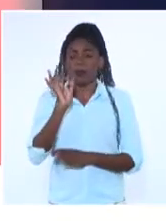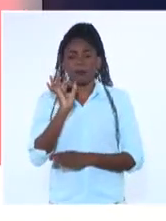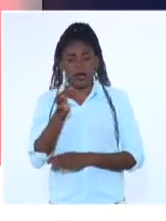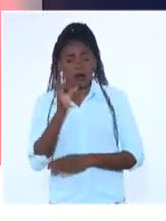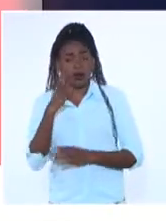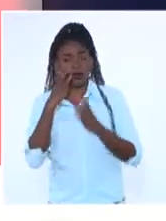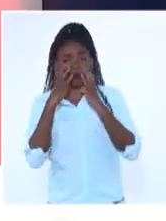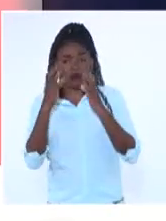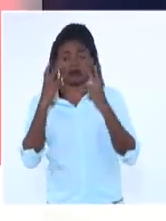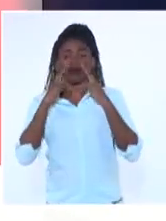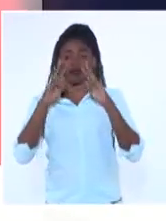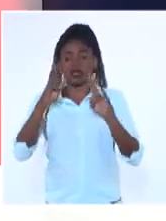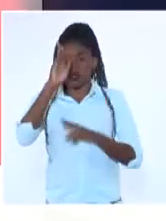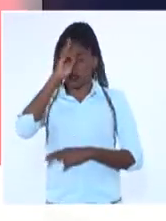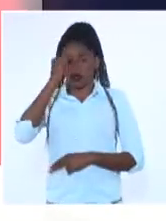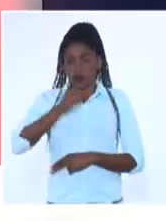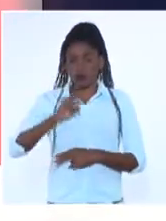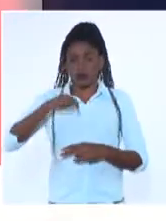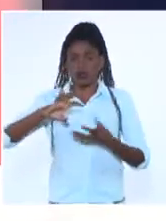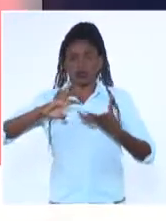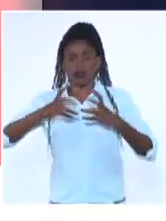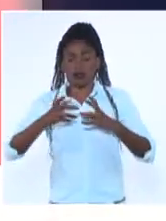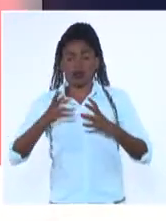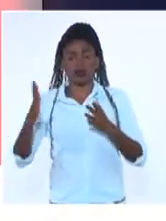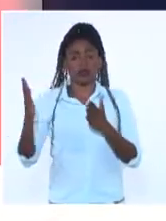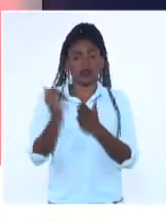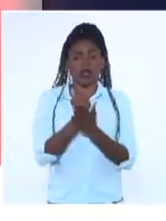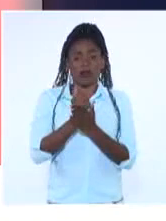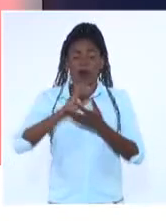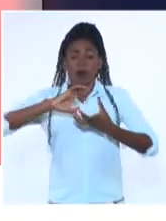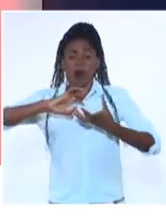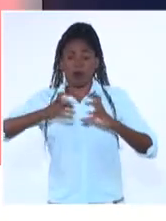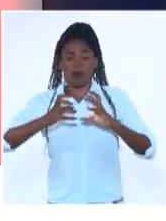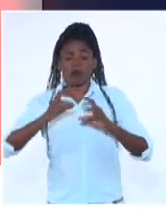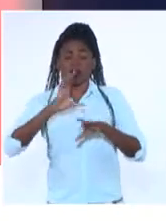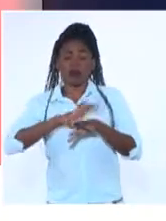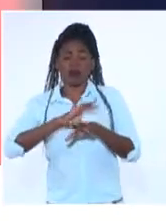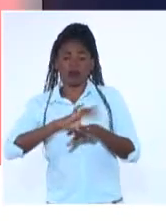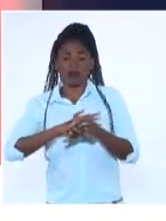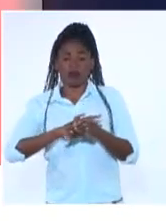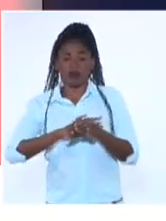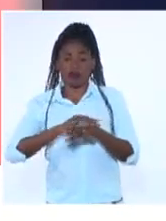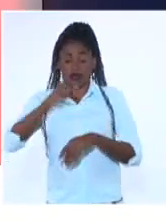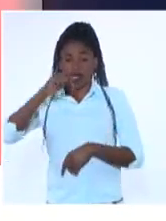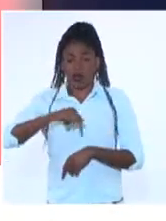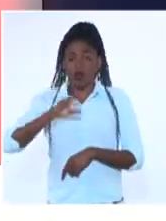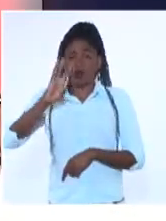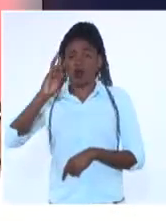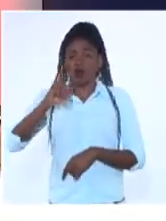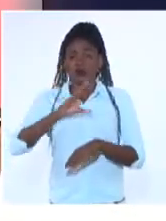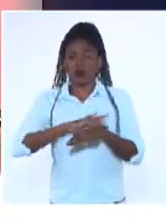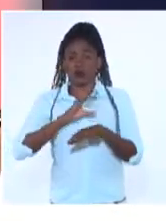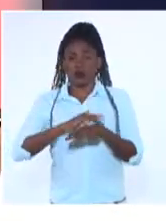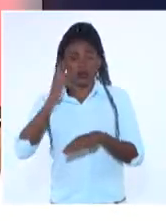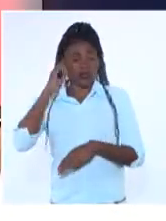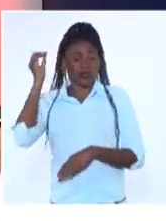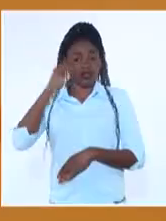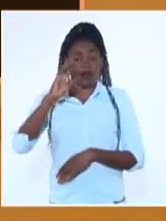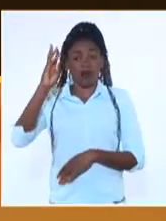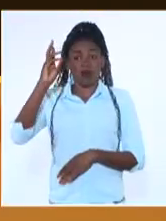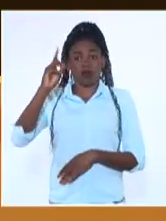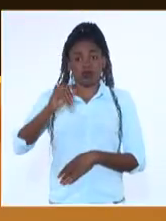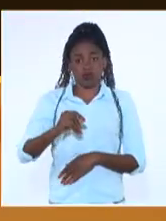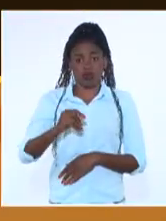para una vida saludable. De esta manera evitaremos complicaciones y enfermedades. Ahora bien, ¿cuántas enfermedades bucales existen?